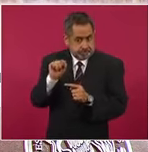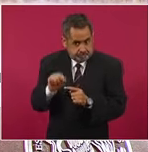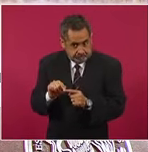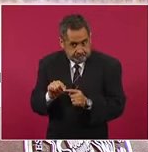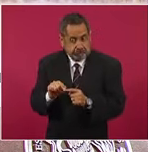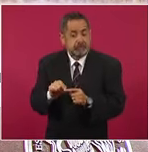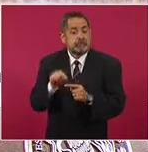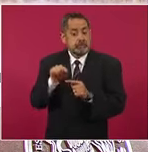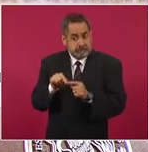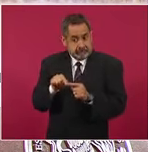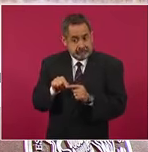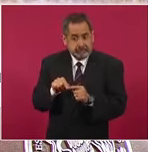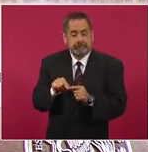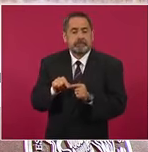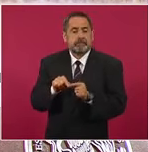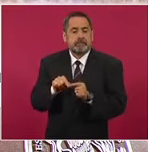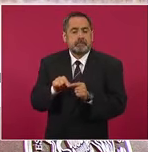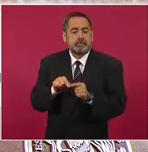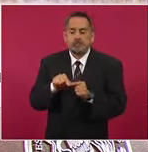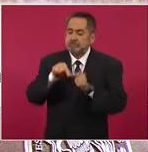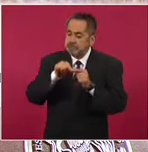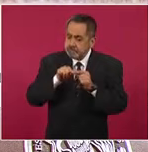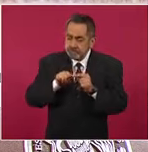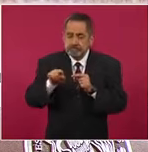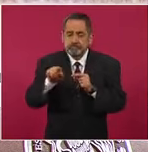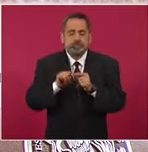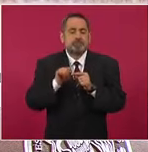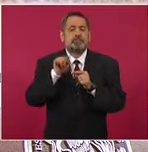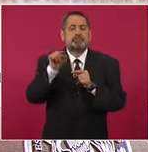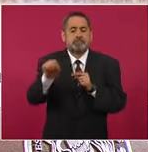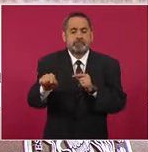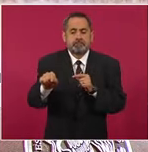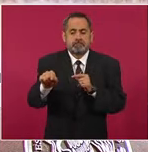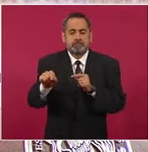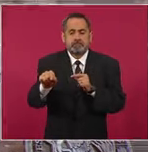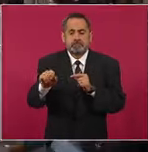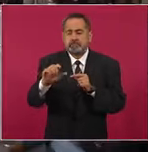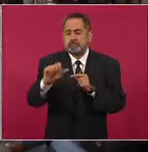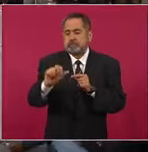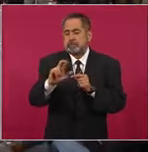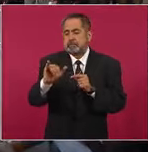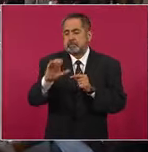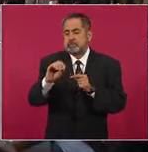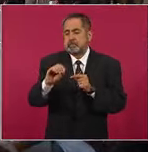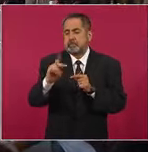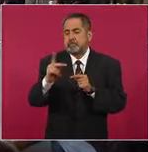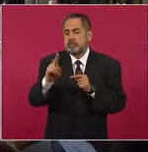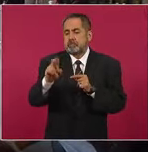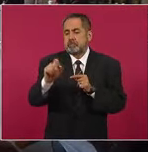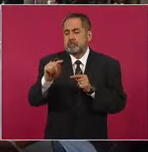de Tulum, Carrillo Puerto, Bacalar,